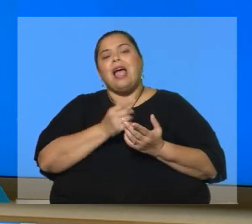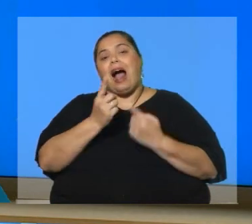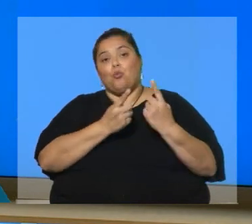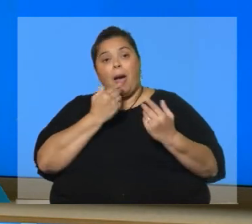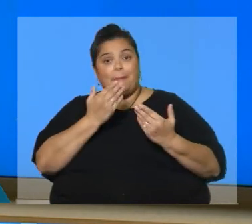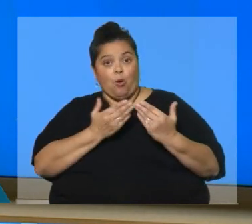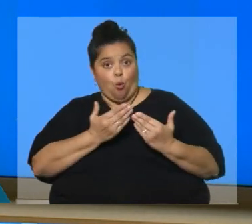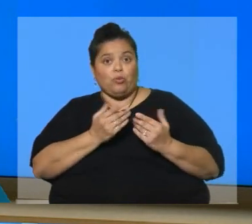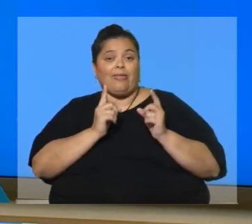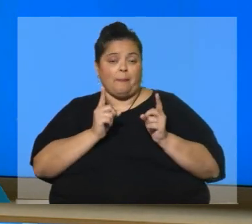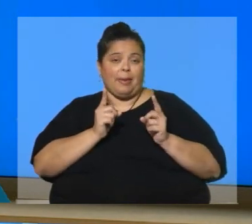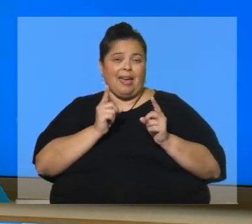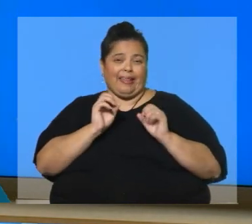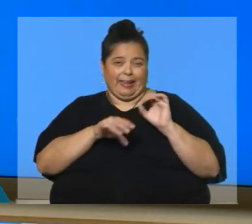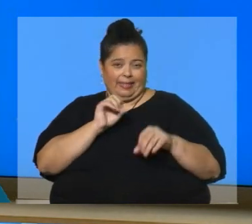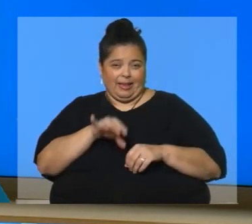las críticas, me acuerdo.